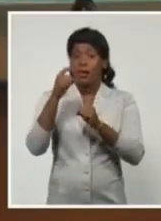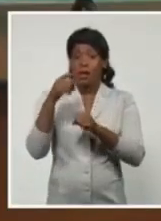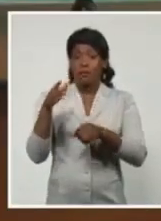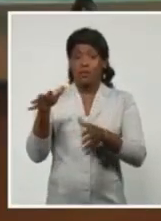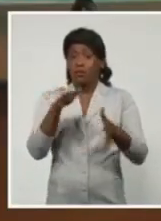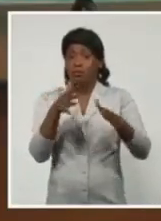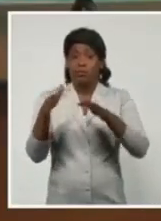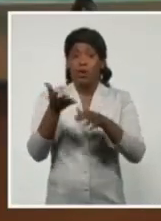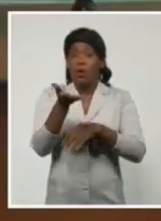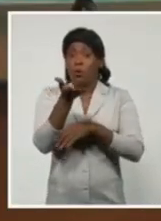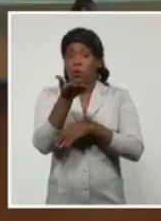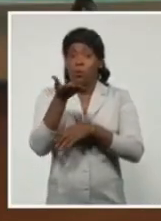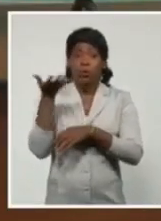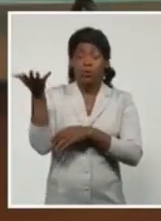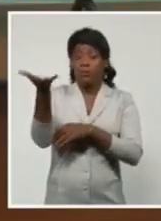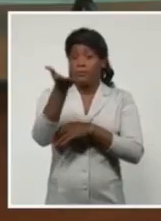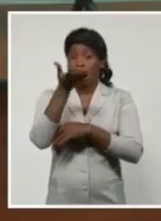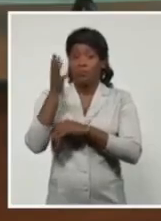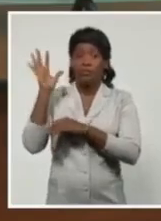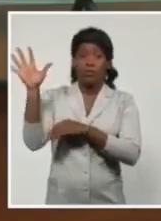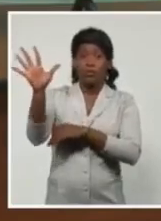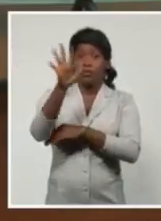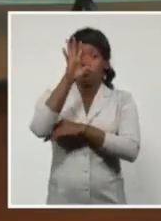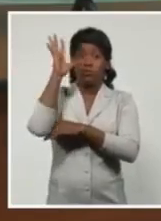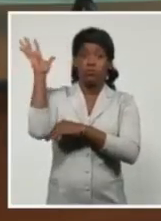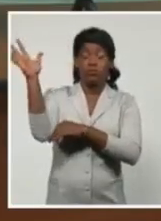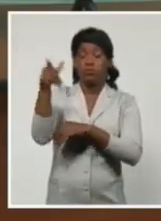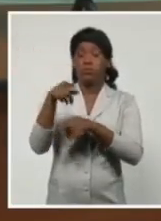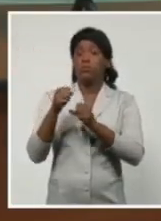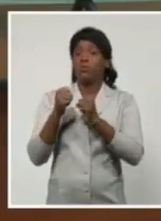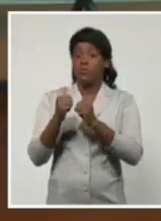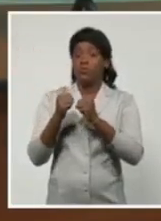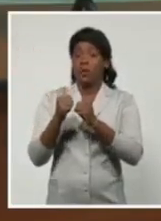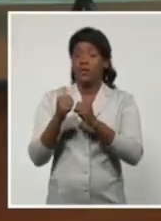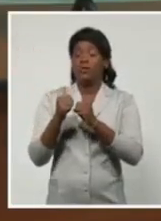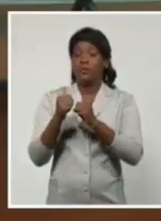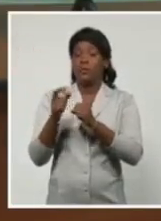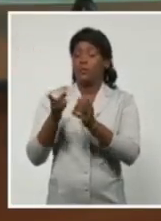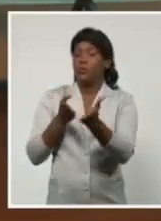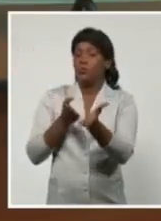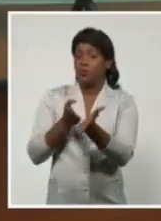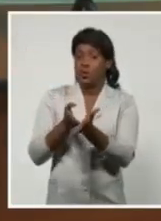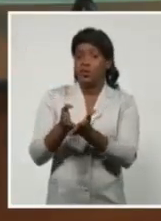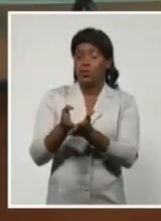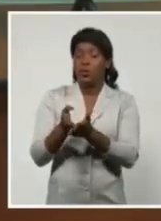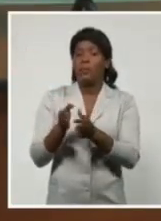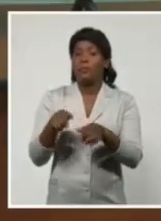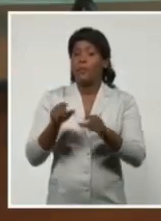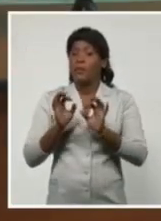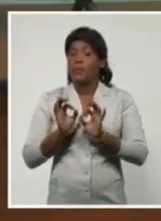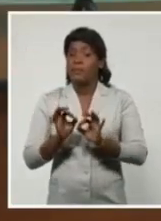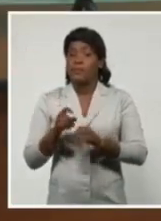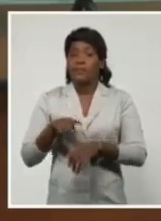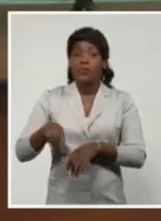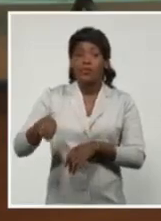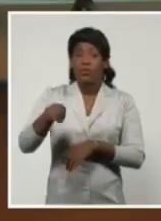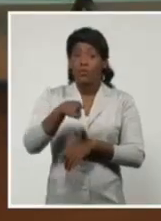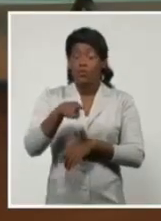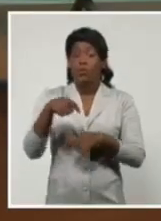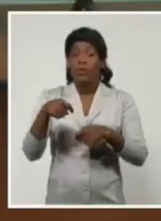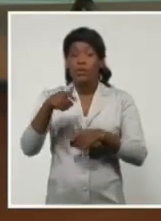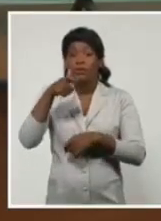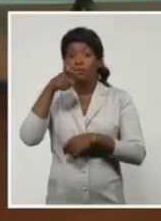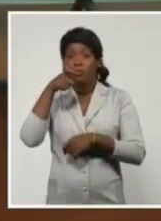el topascar, casi nada. Y sigue moviéndose a la oeste, a oeste, pero ahora también ligeramente más lento.